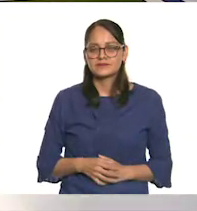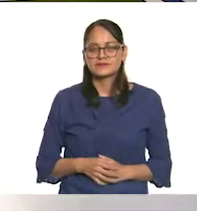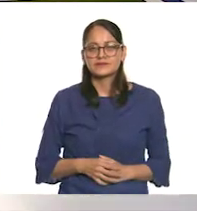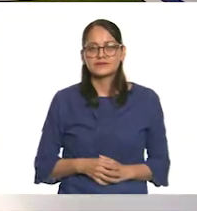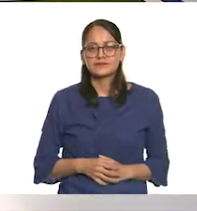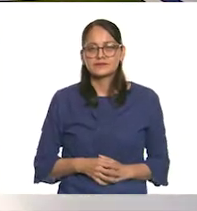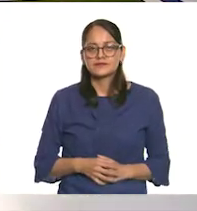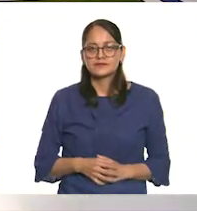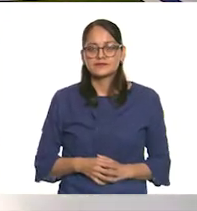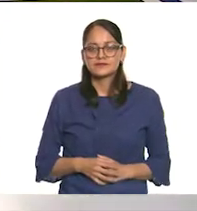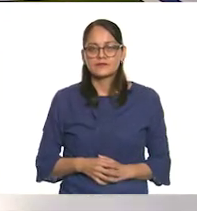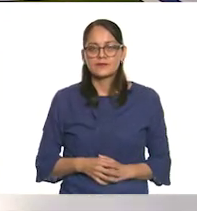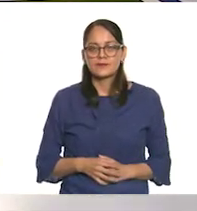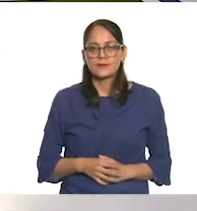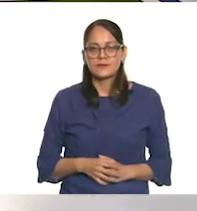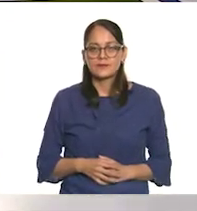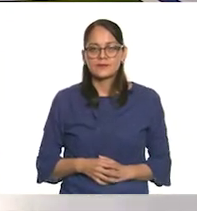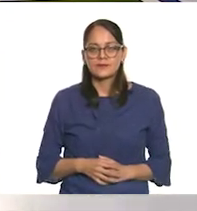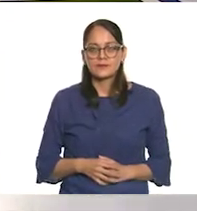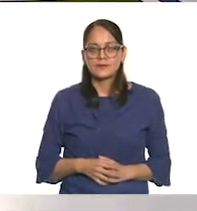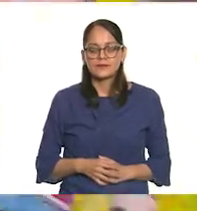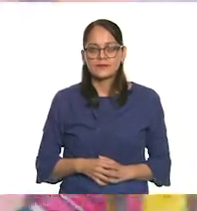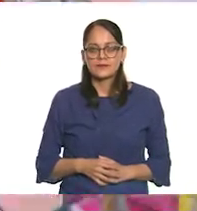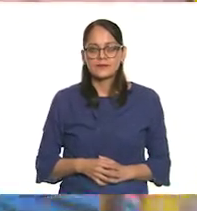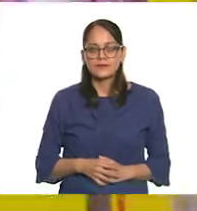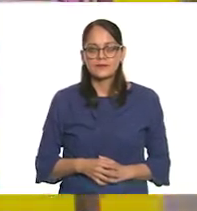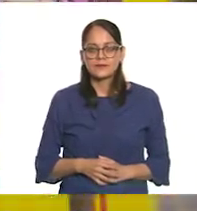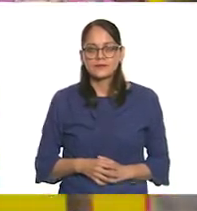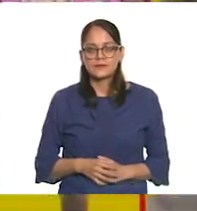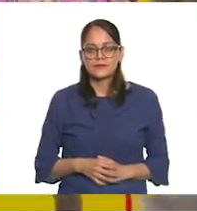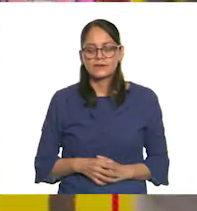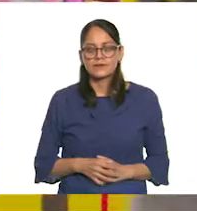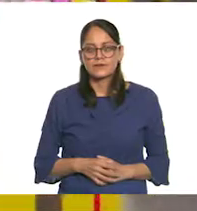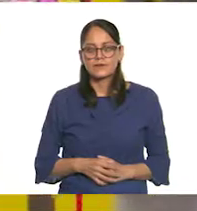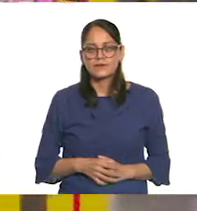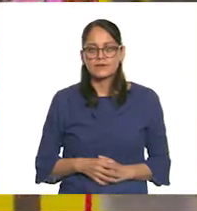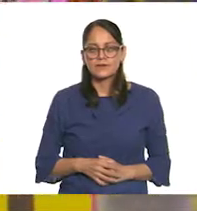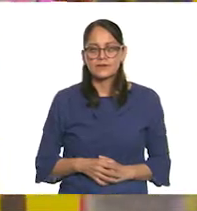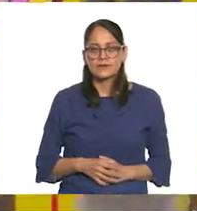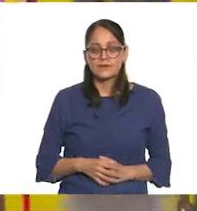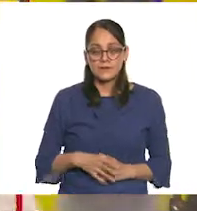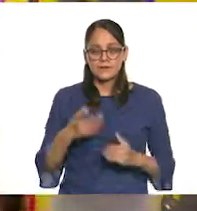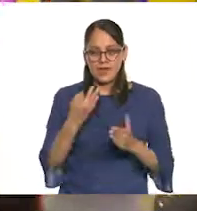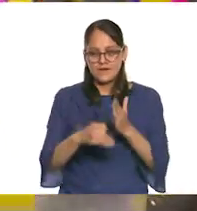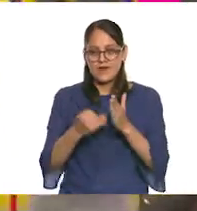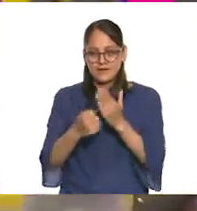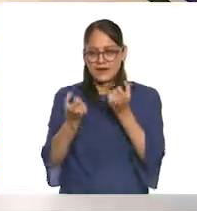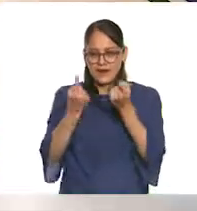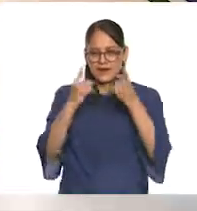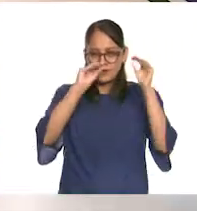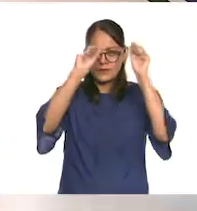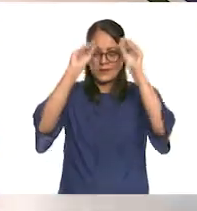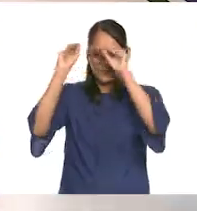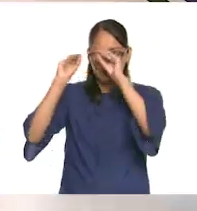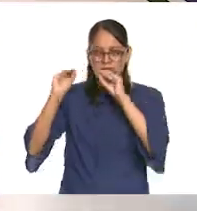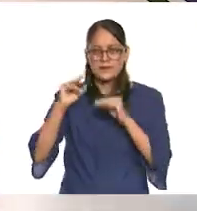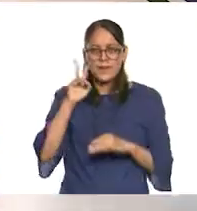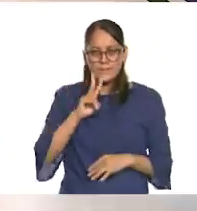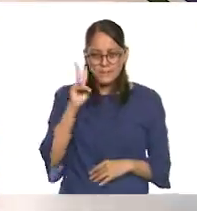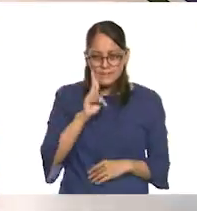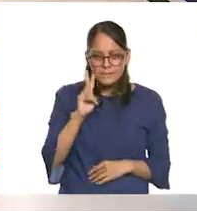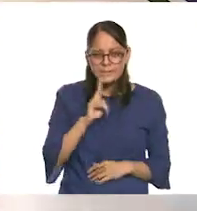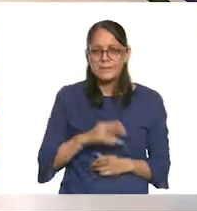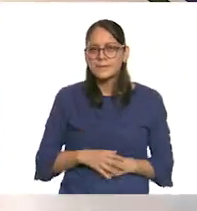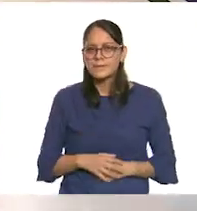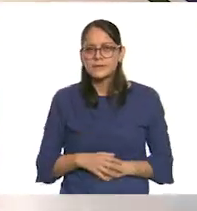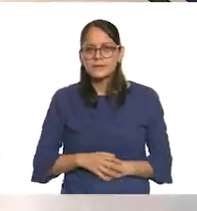Vamos a poner otro acá. Sí. ¿Dónde nos hacen falta? Muy bien, a ver